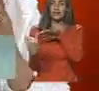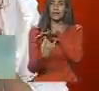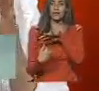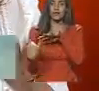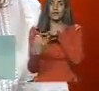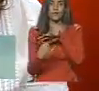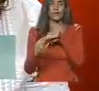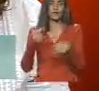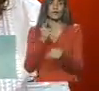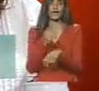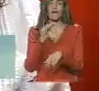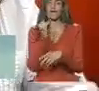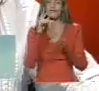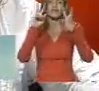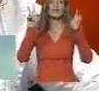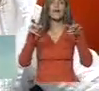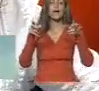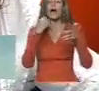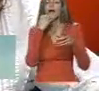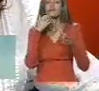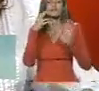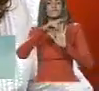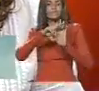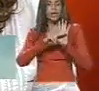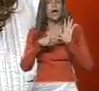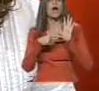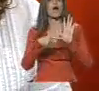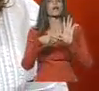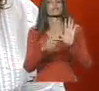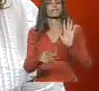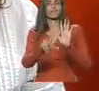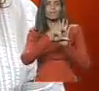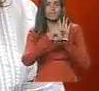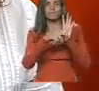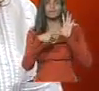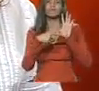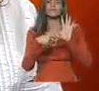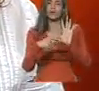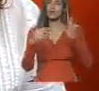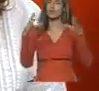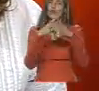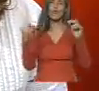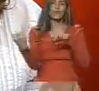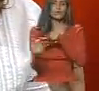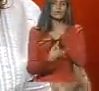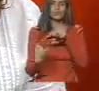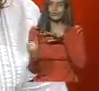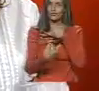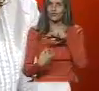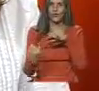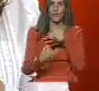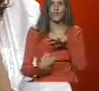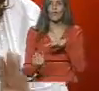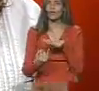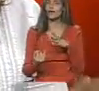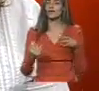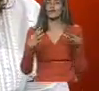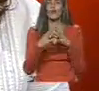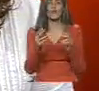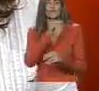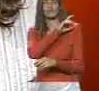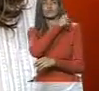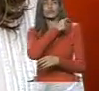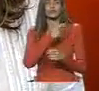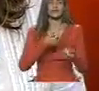tienen que ver con el tema se norman a través de este Código y allí están pues todas las instituciones del Ejecutivo Rectora del